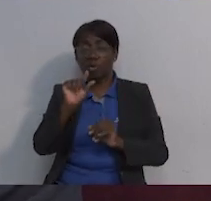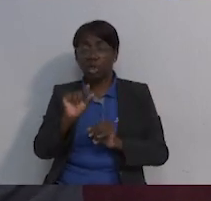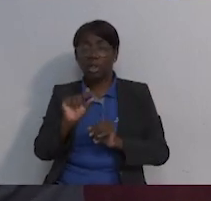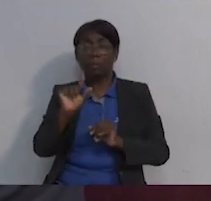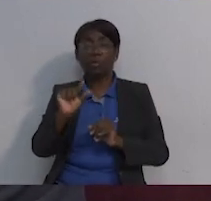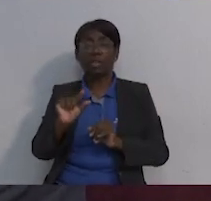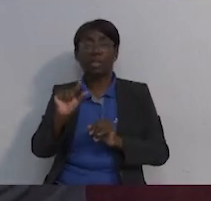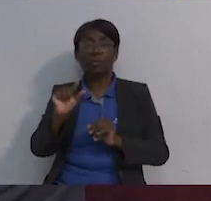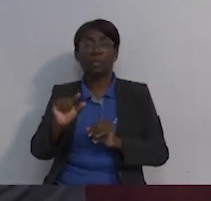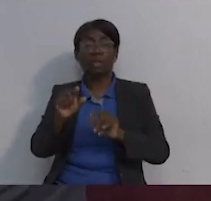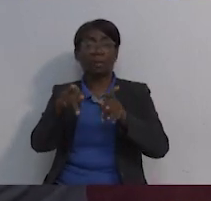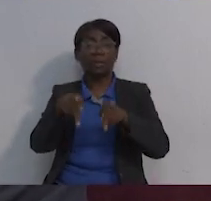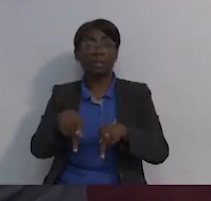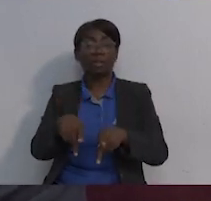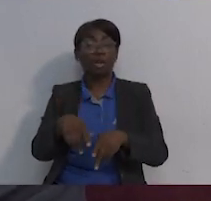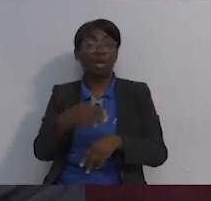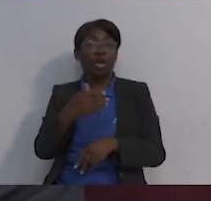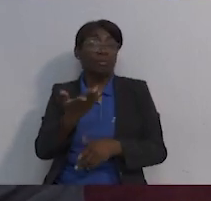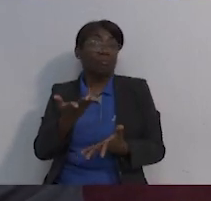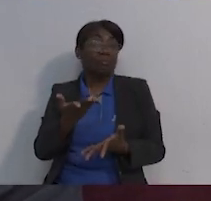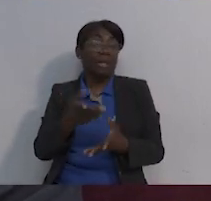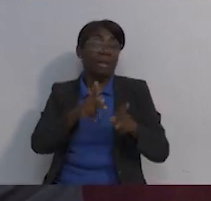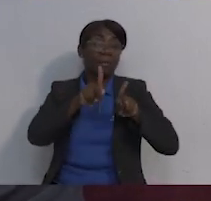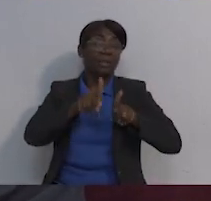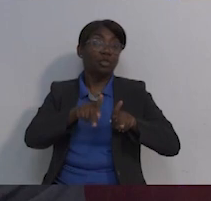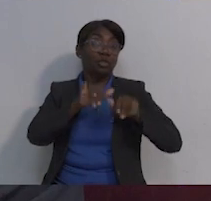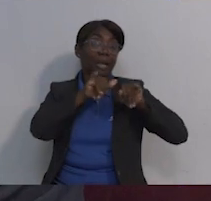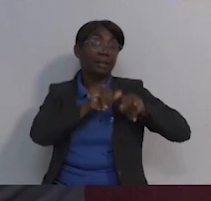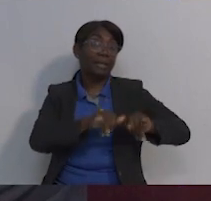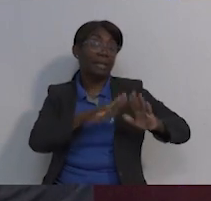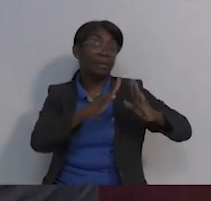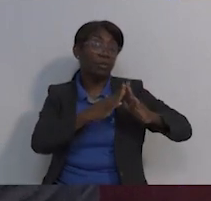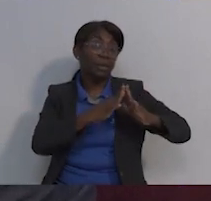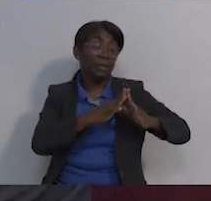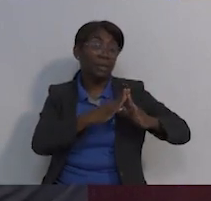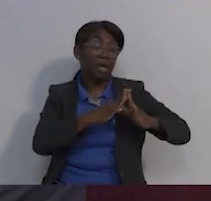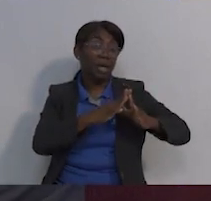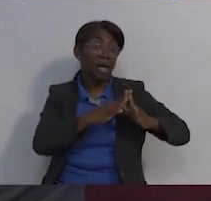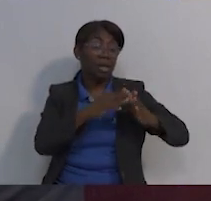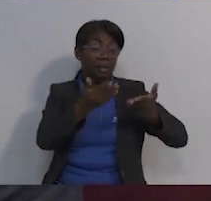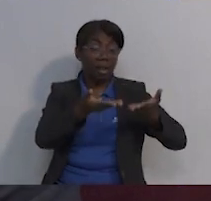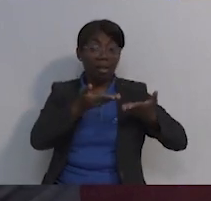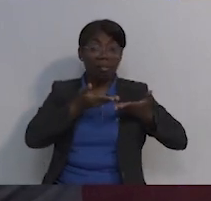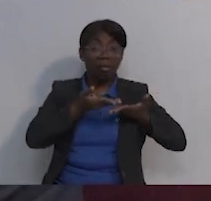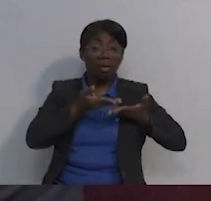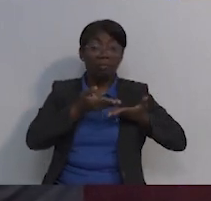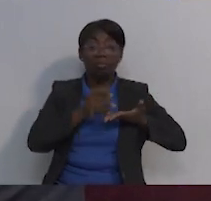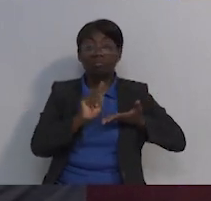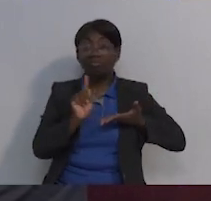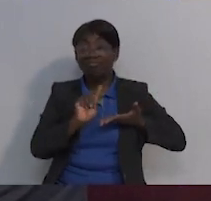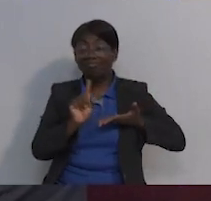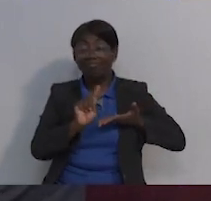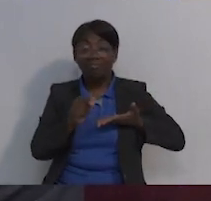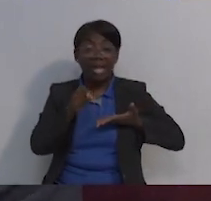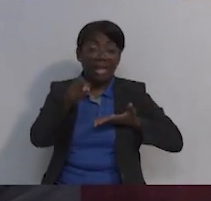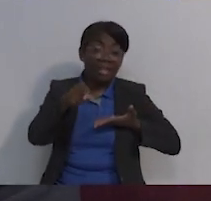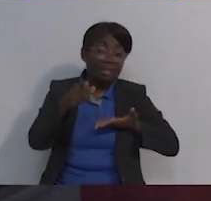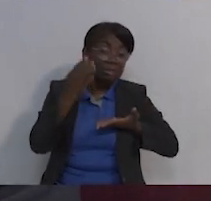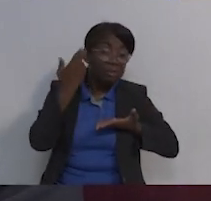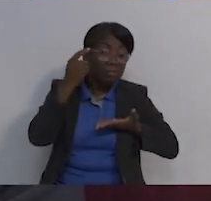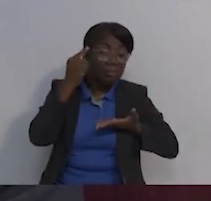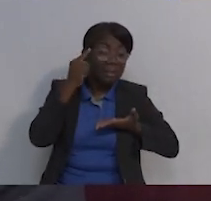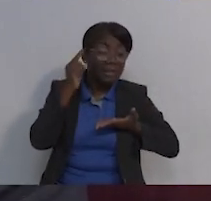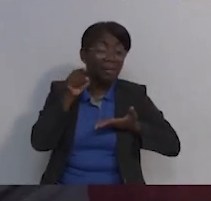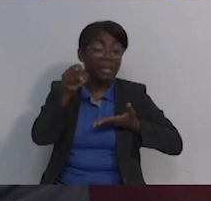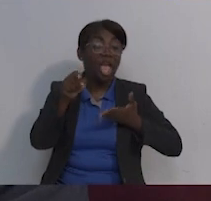empezamos a recibir menos cantidad de pacientes porque o los pacientes no salían de su casa, ya una vez que tenían la referencia porque pensaban